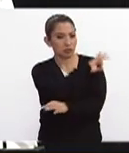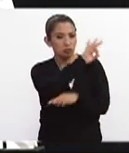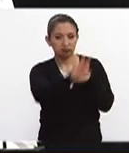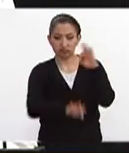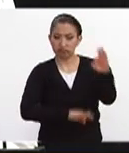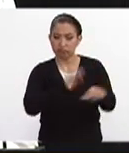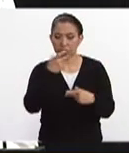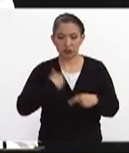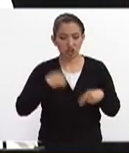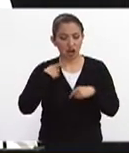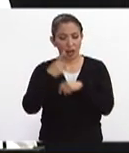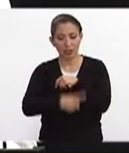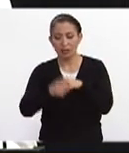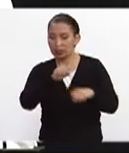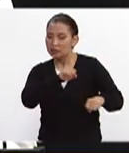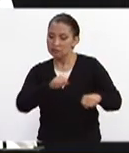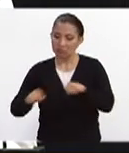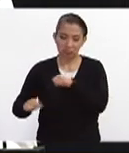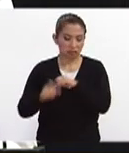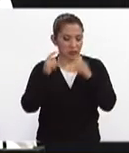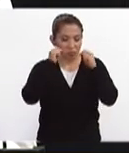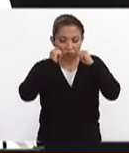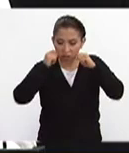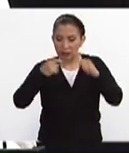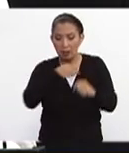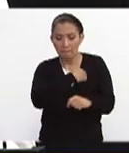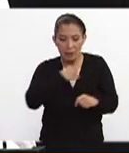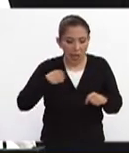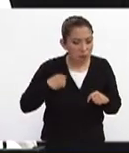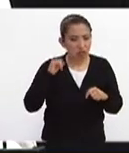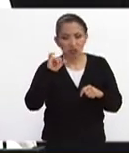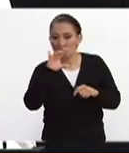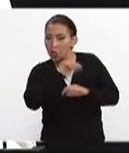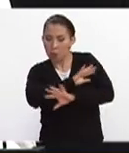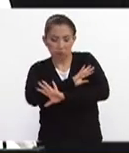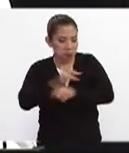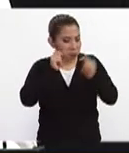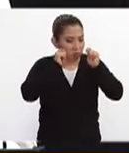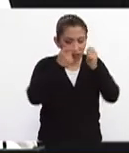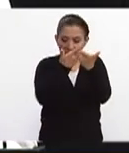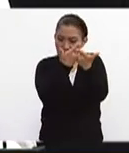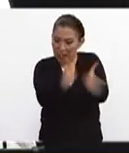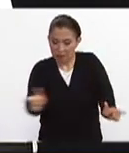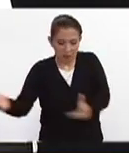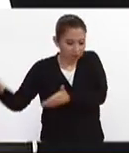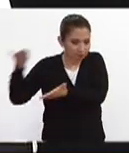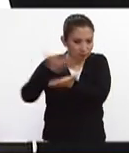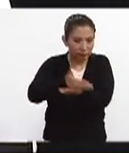a todos los afectados por este fenómeno independientemente de derecha a bien esto sigue vigente